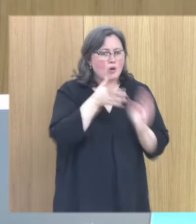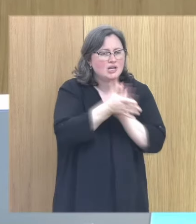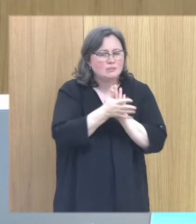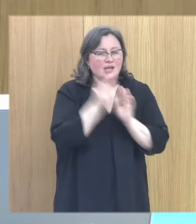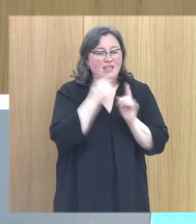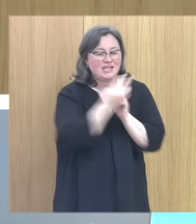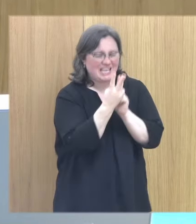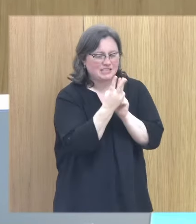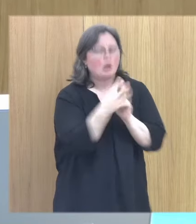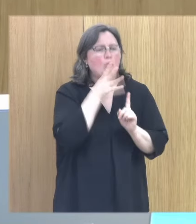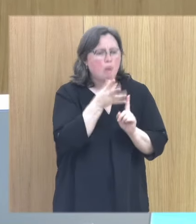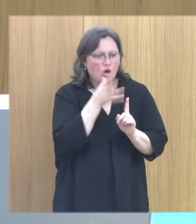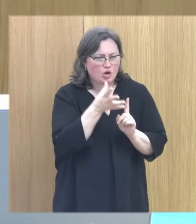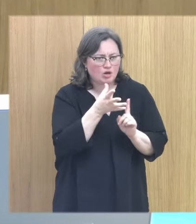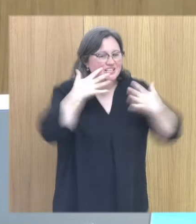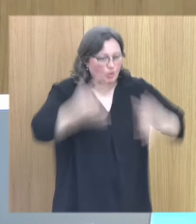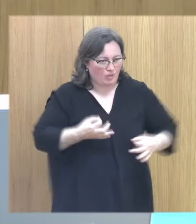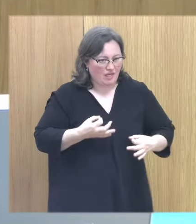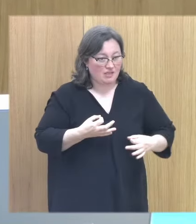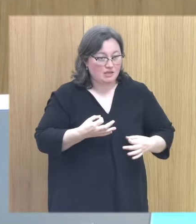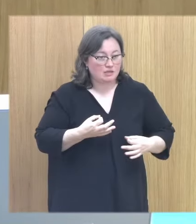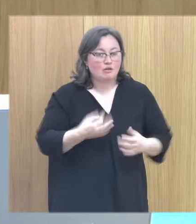por qué son tres personas de seguridad